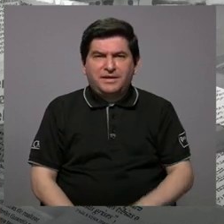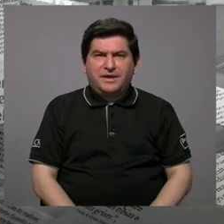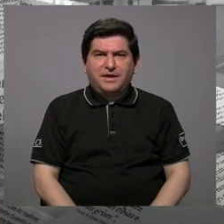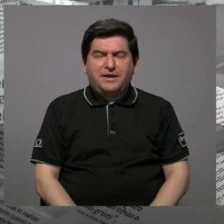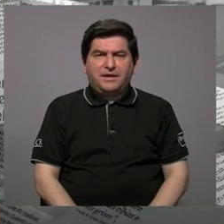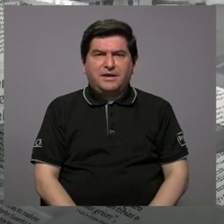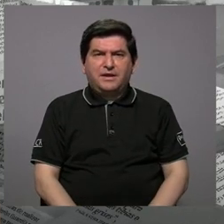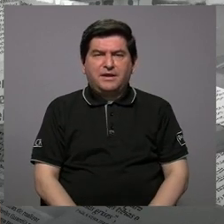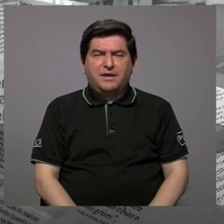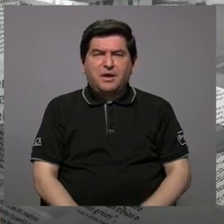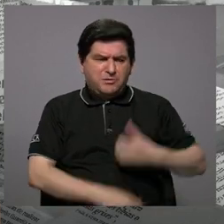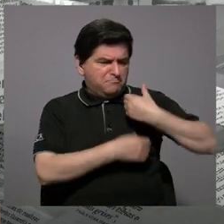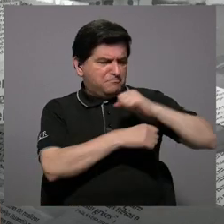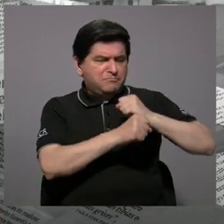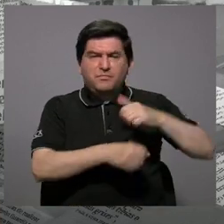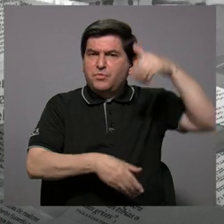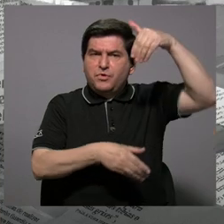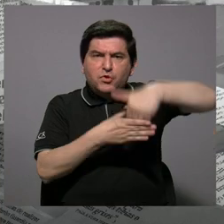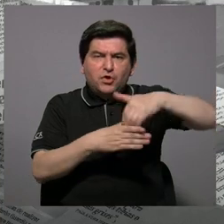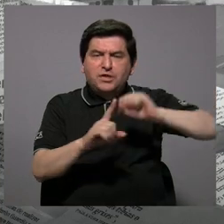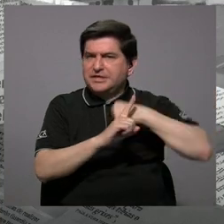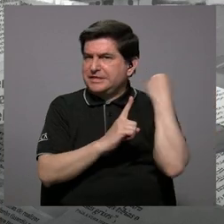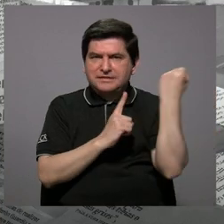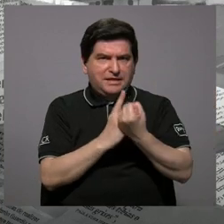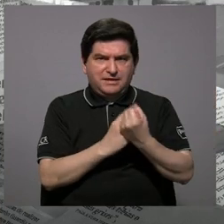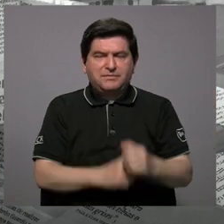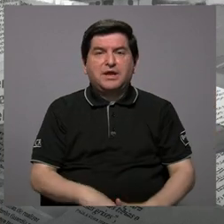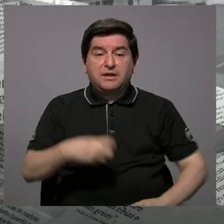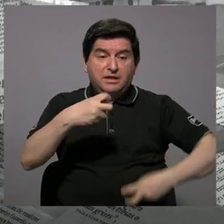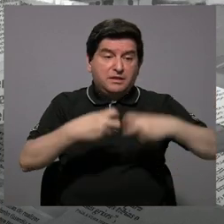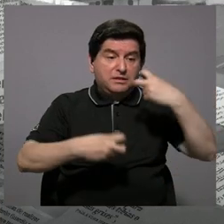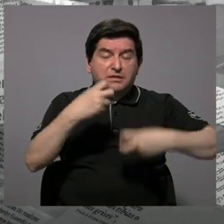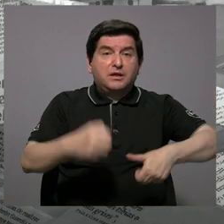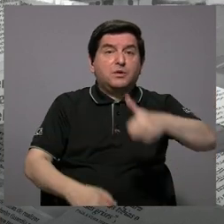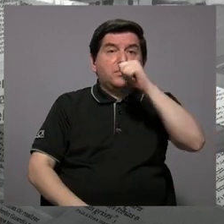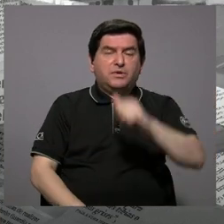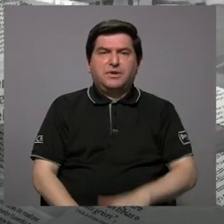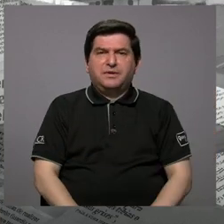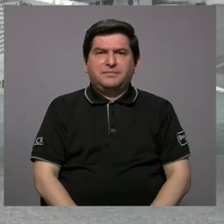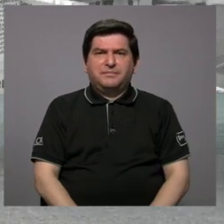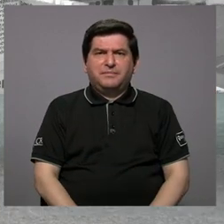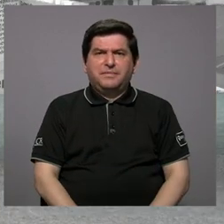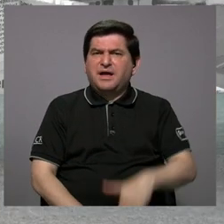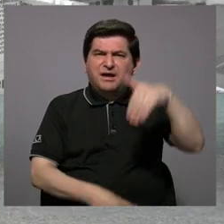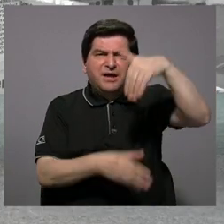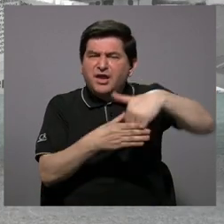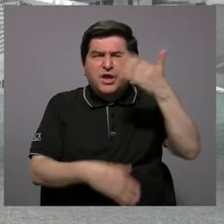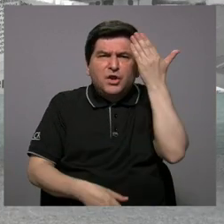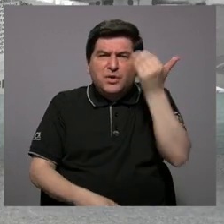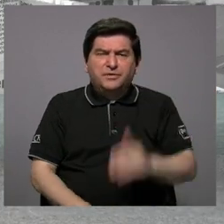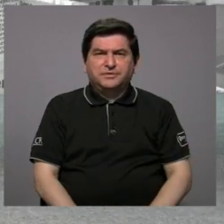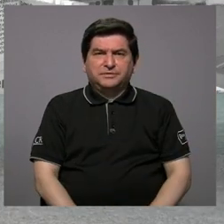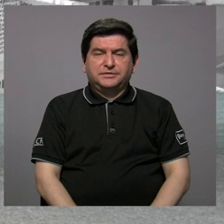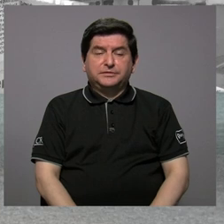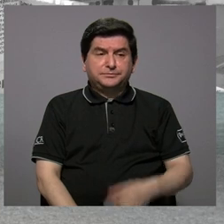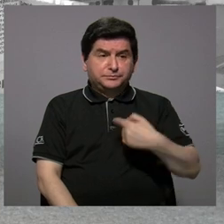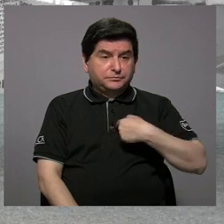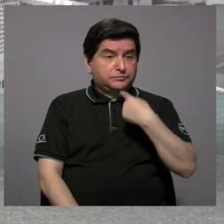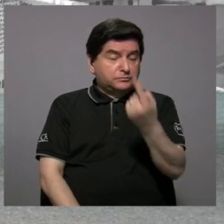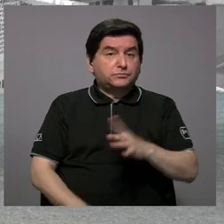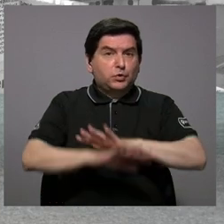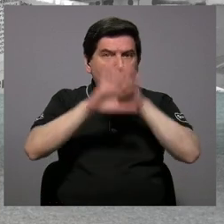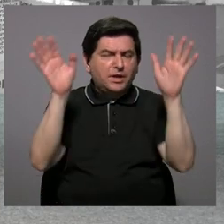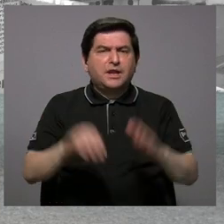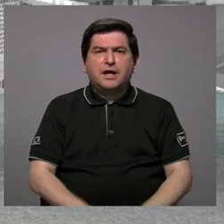gobierno local no ha intervenido en esta situación de la problemática del agua. ¿Y por qué no había intervenido? Pues eso le hice saber yo muy claro,